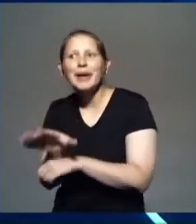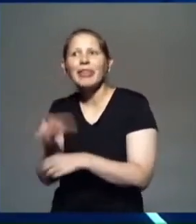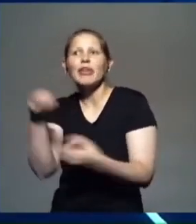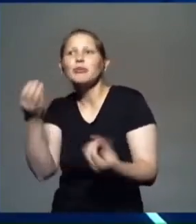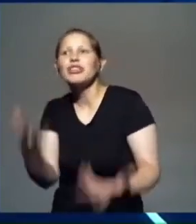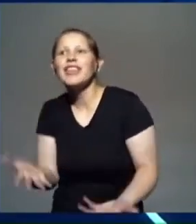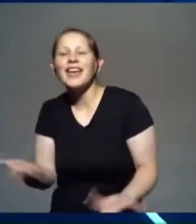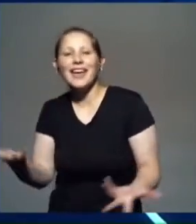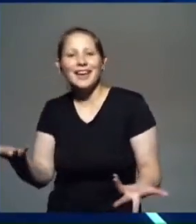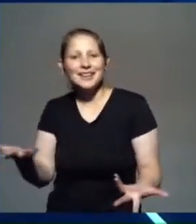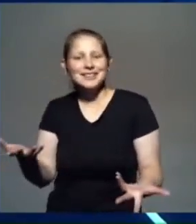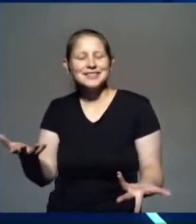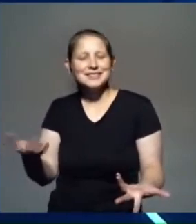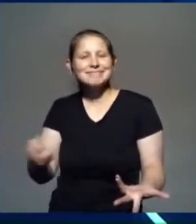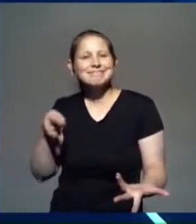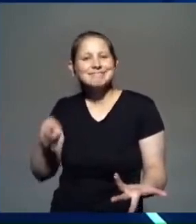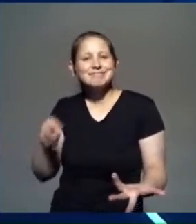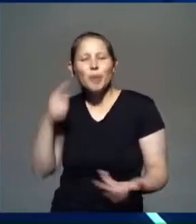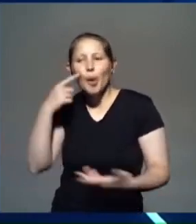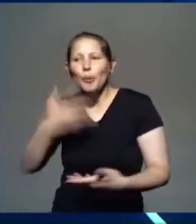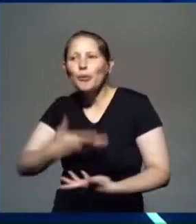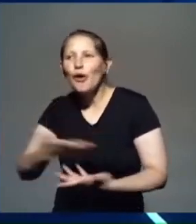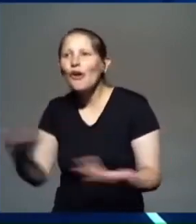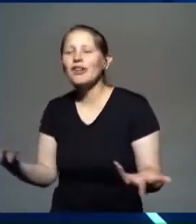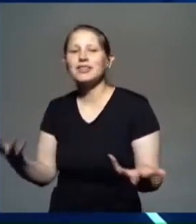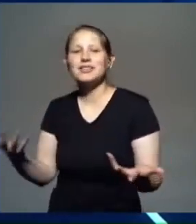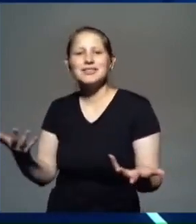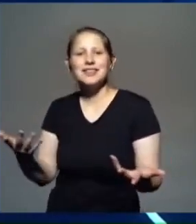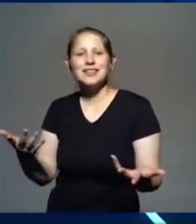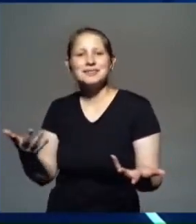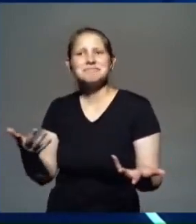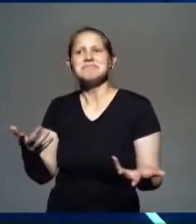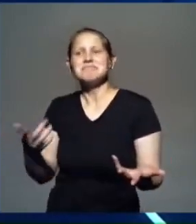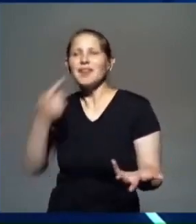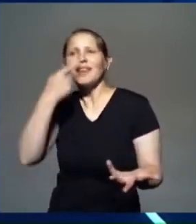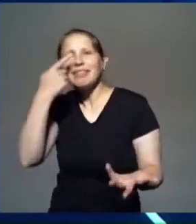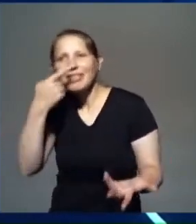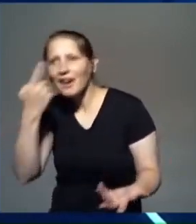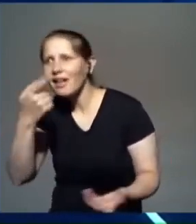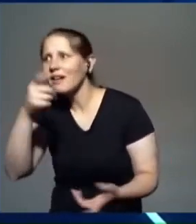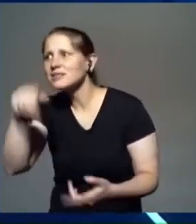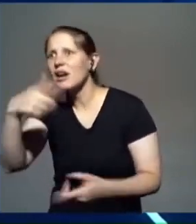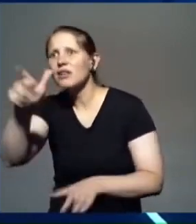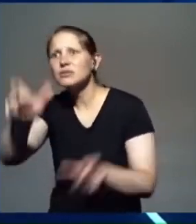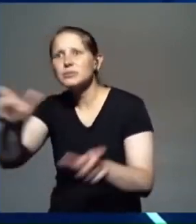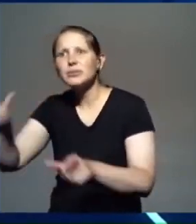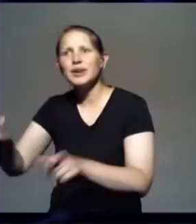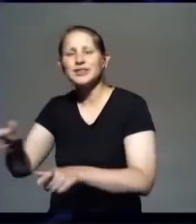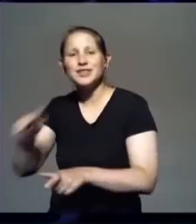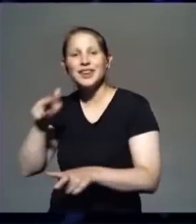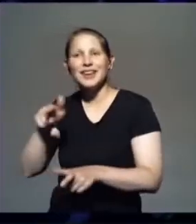Interés, demostrar interés por otra persona derriba las barreras.